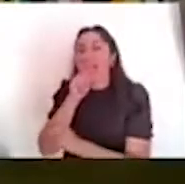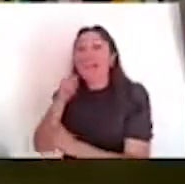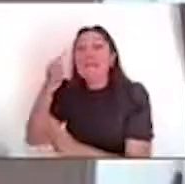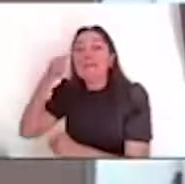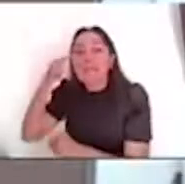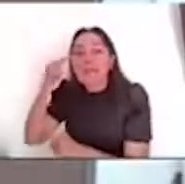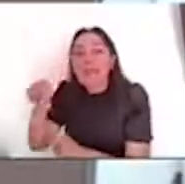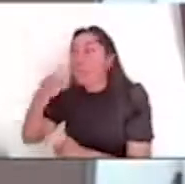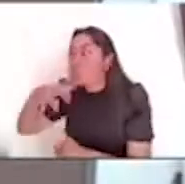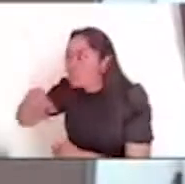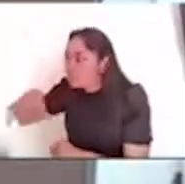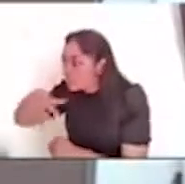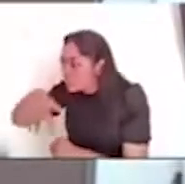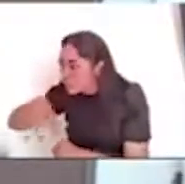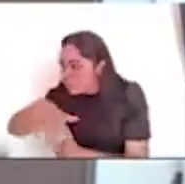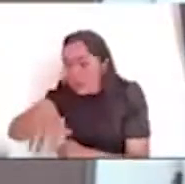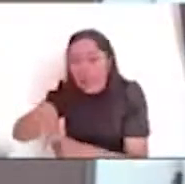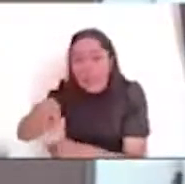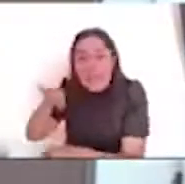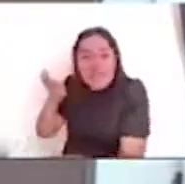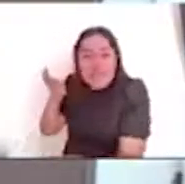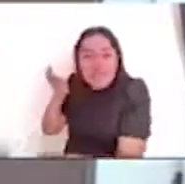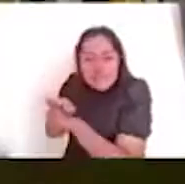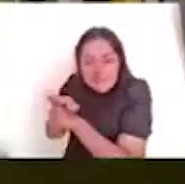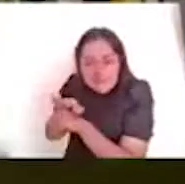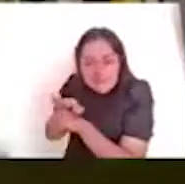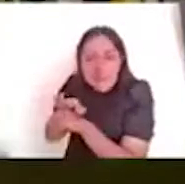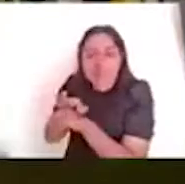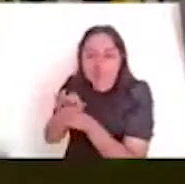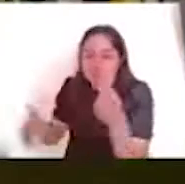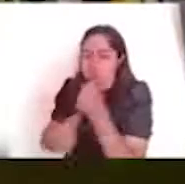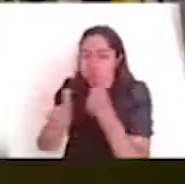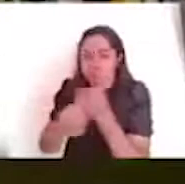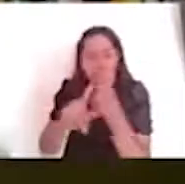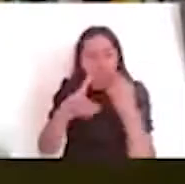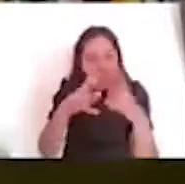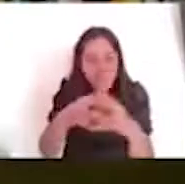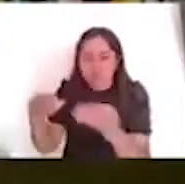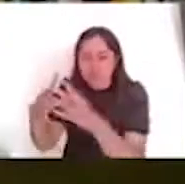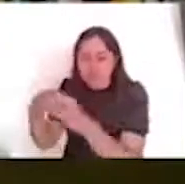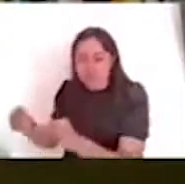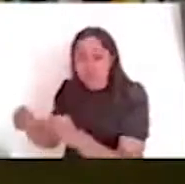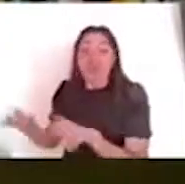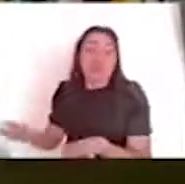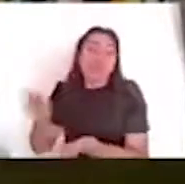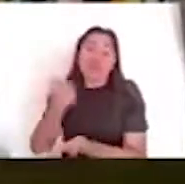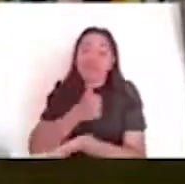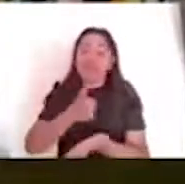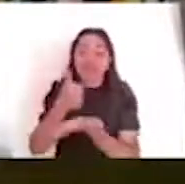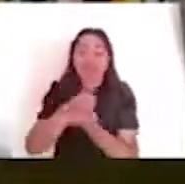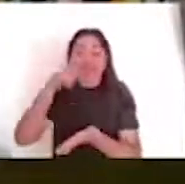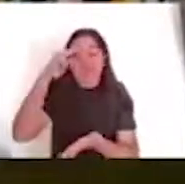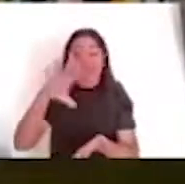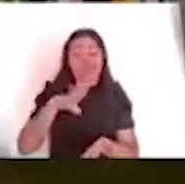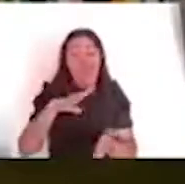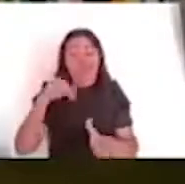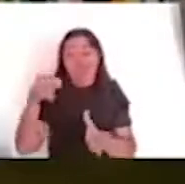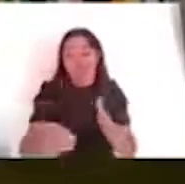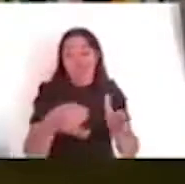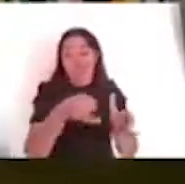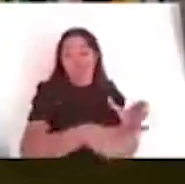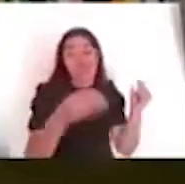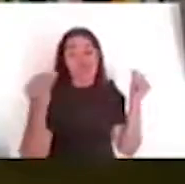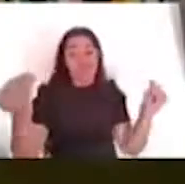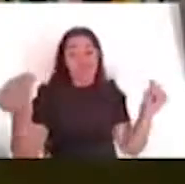Y, y, y, bueno, pues, es que el centro de la Ciudad de México, todo está lleno de residuos arqueológicos, ¿no? Entonces, ¿qué